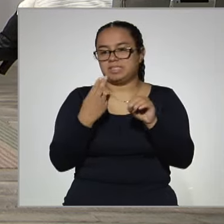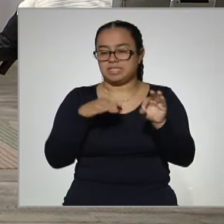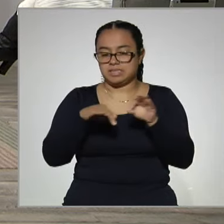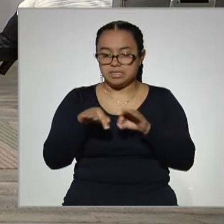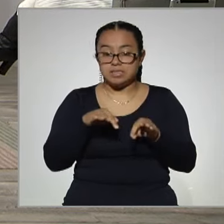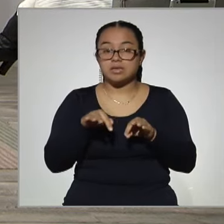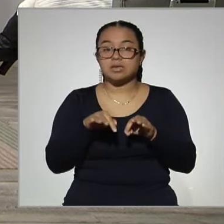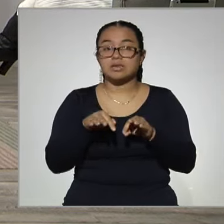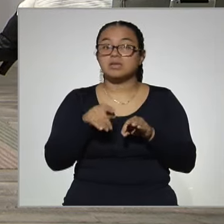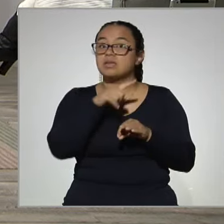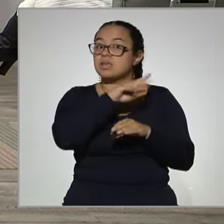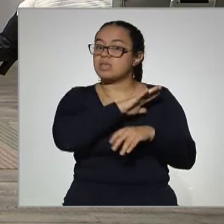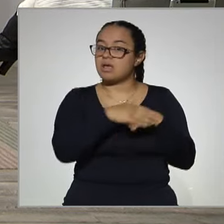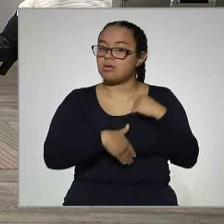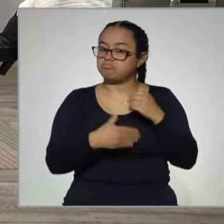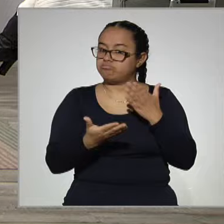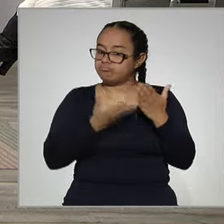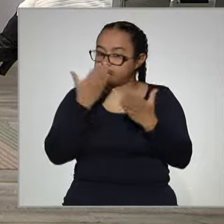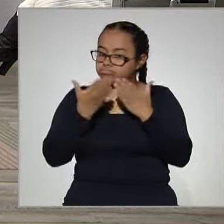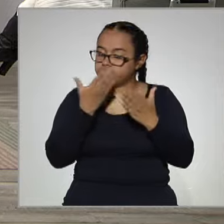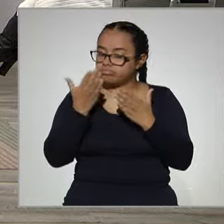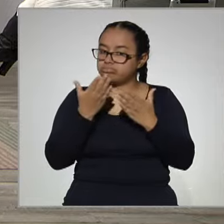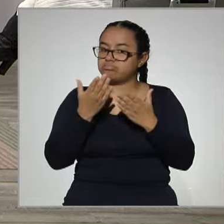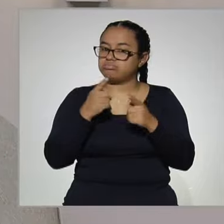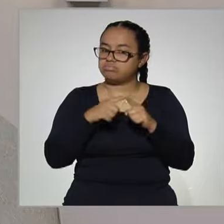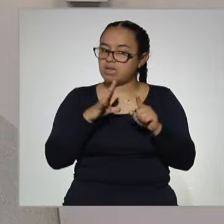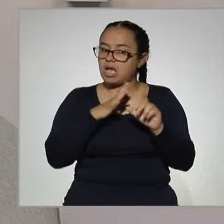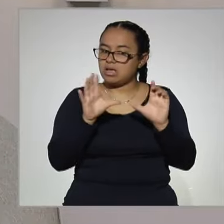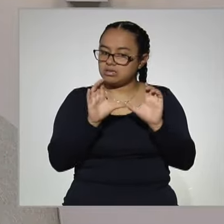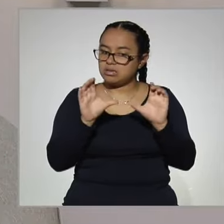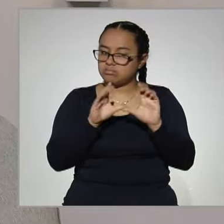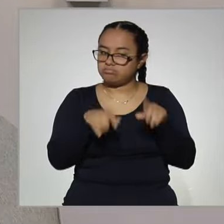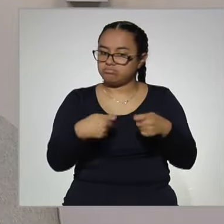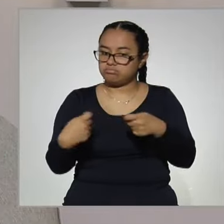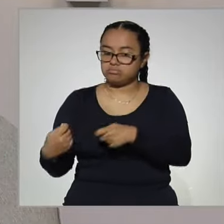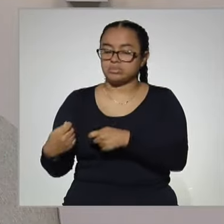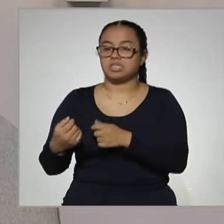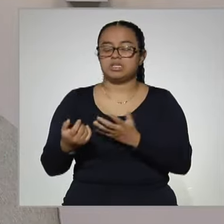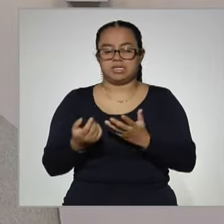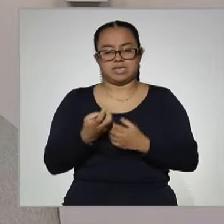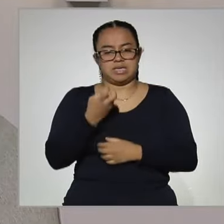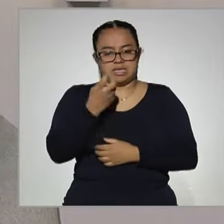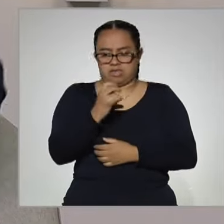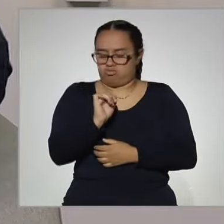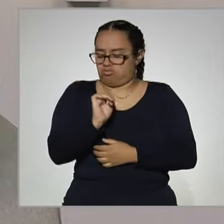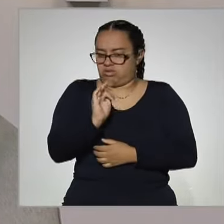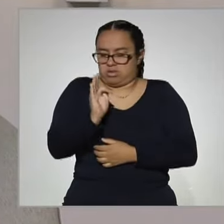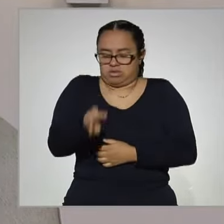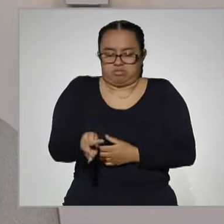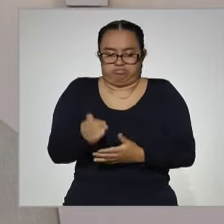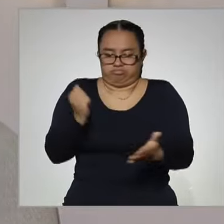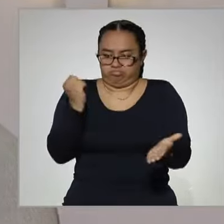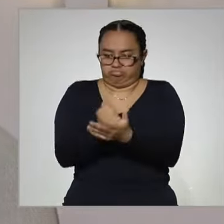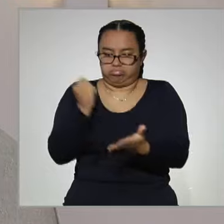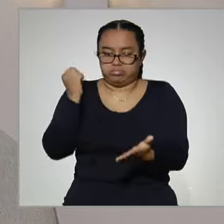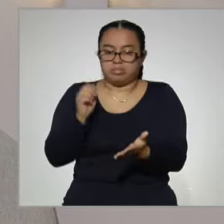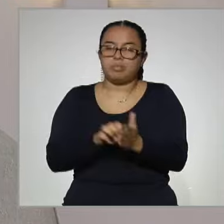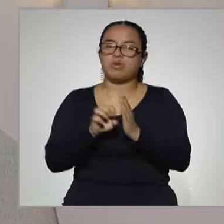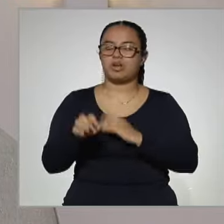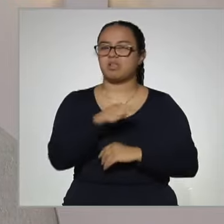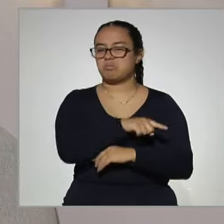y terminó su escuela, tiene su certificado y tiene tanta validez como podría haber sido si hubiera